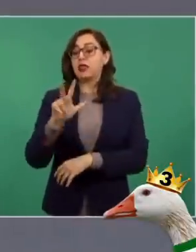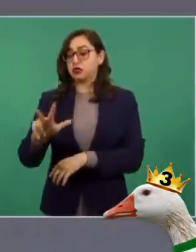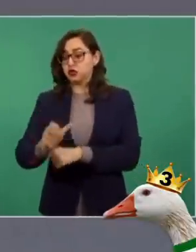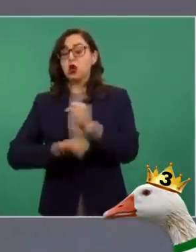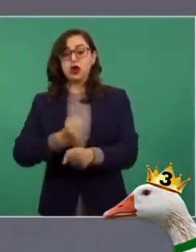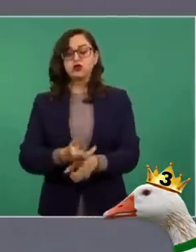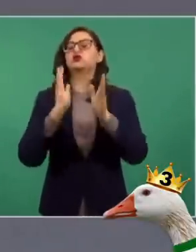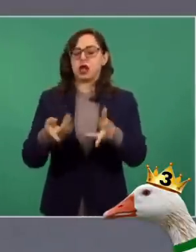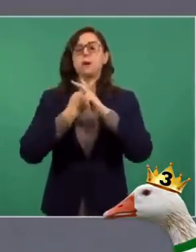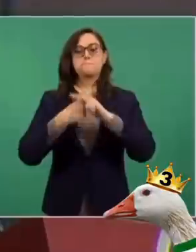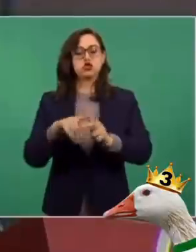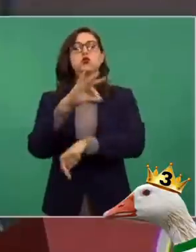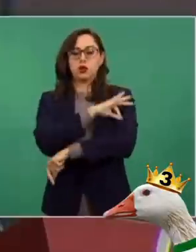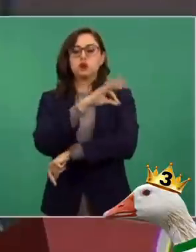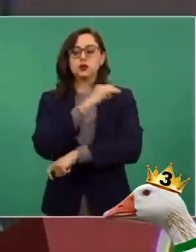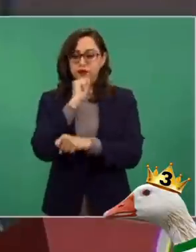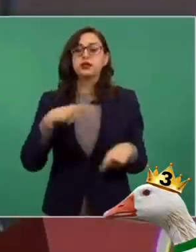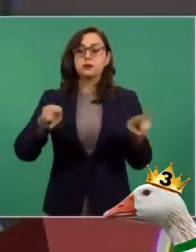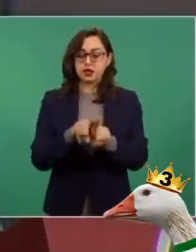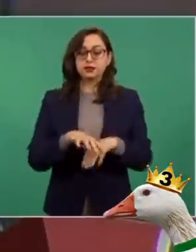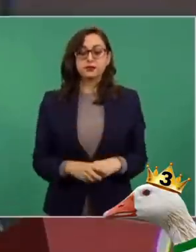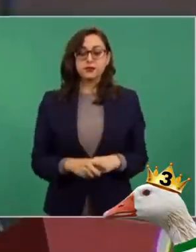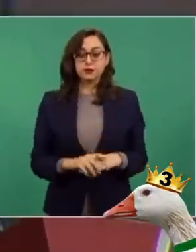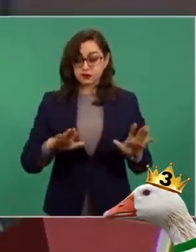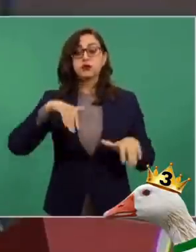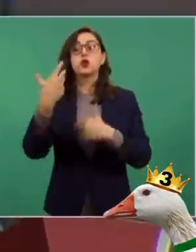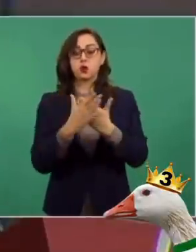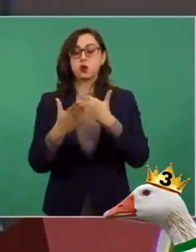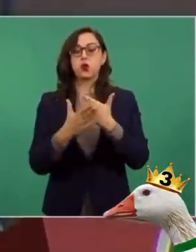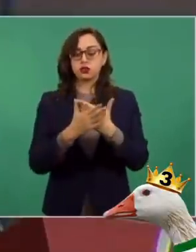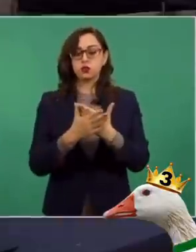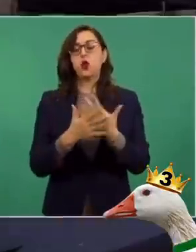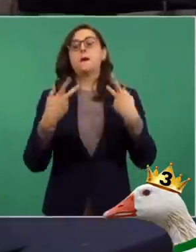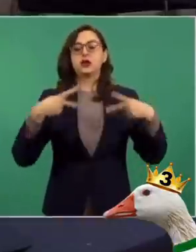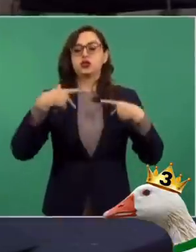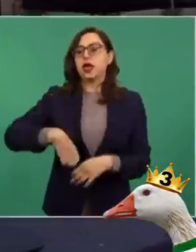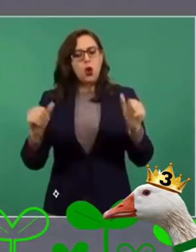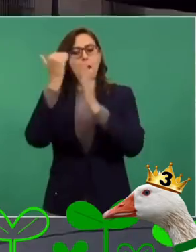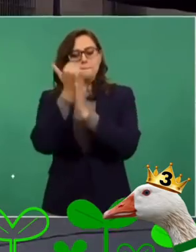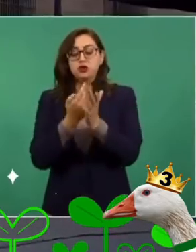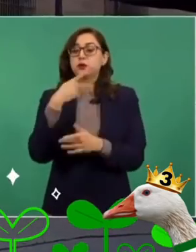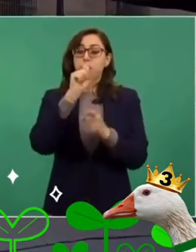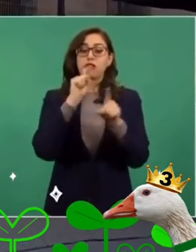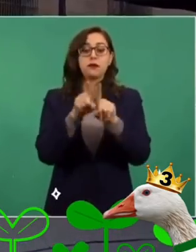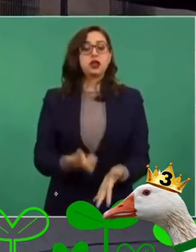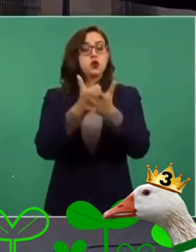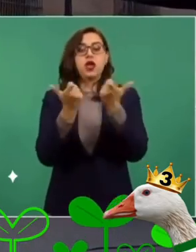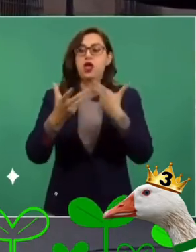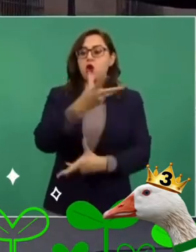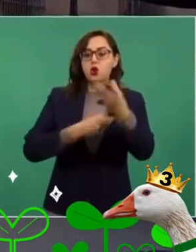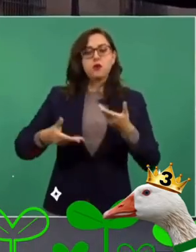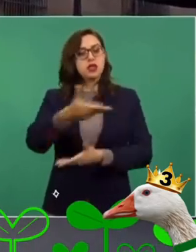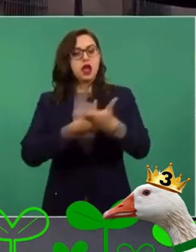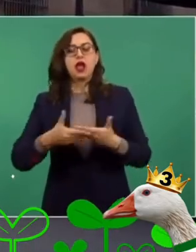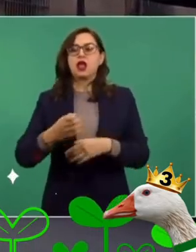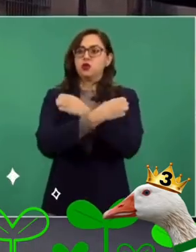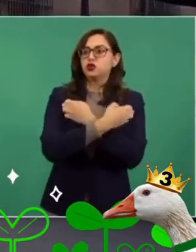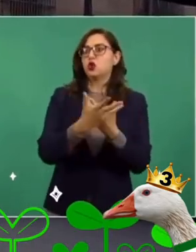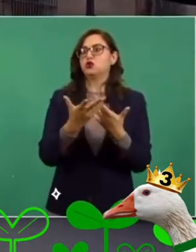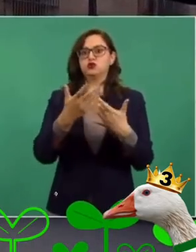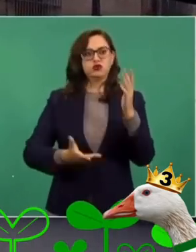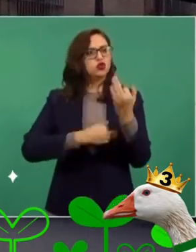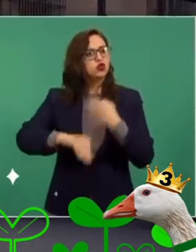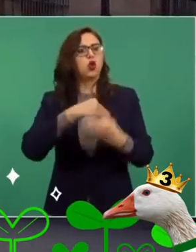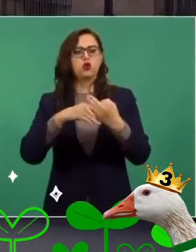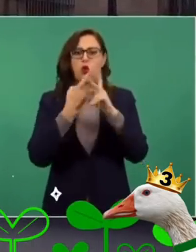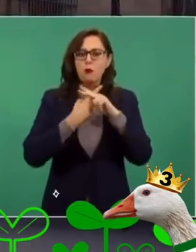18 años. Y vamos a aplicar dosis de refuerzo comenzando con los adultos mayores. En el campo, en el medio rural, se